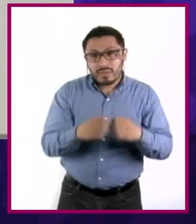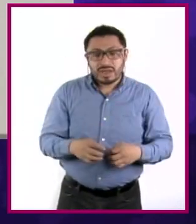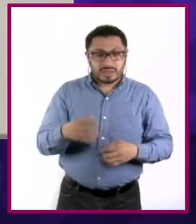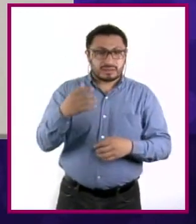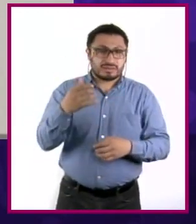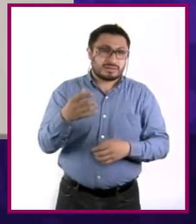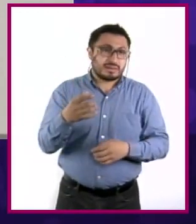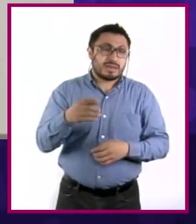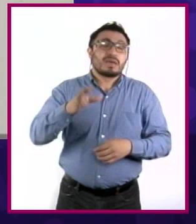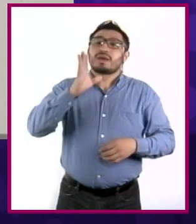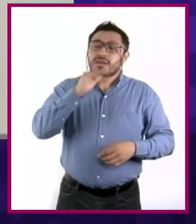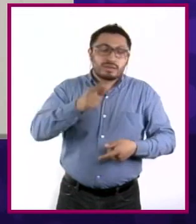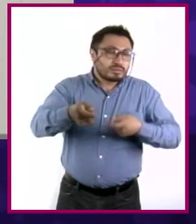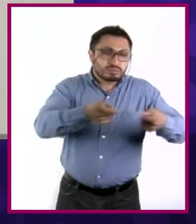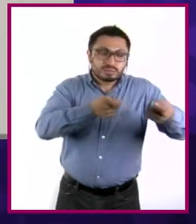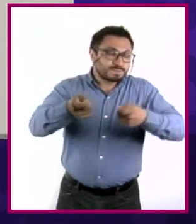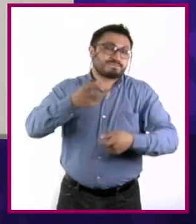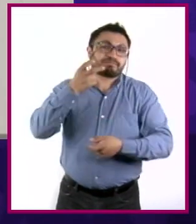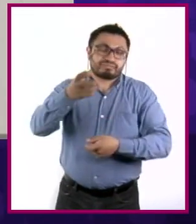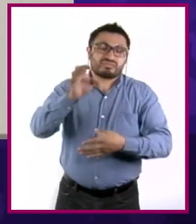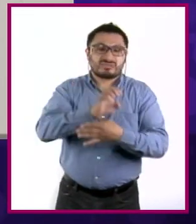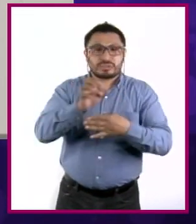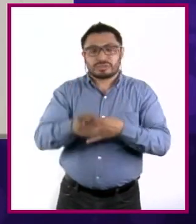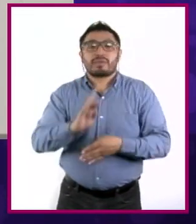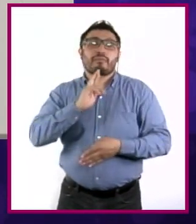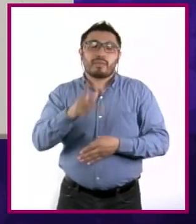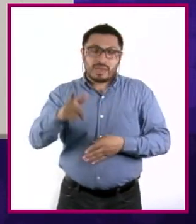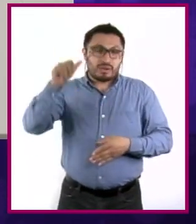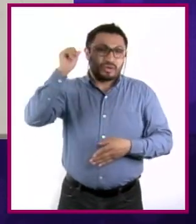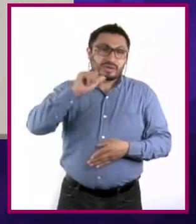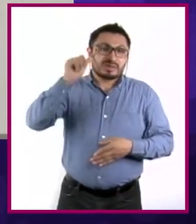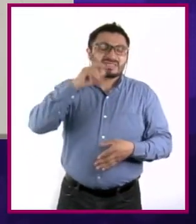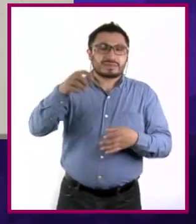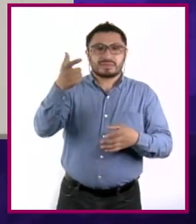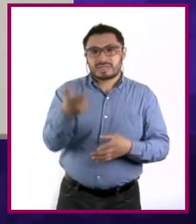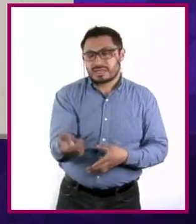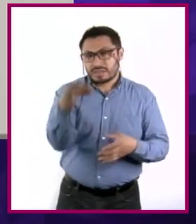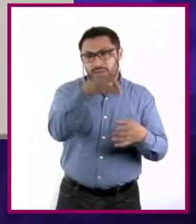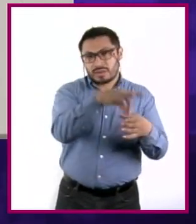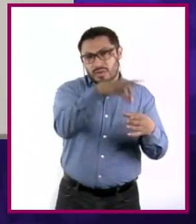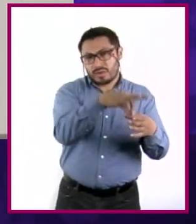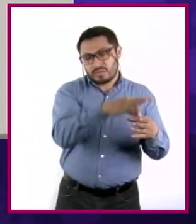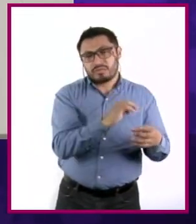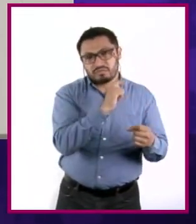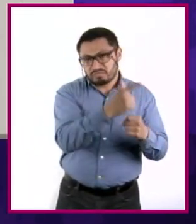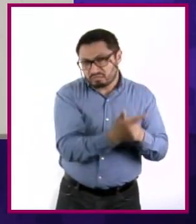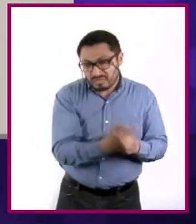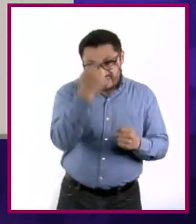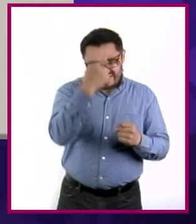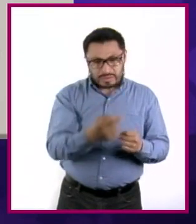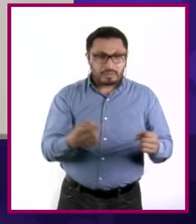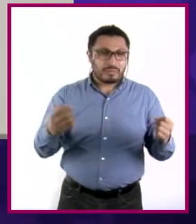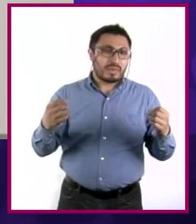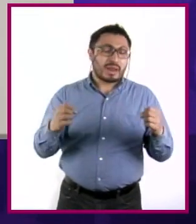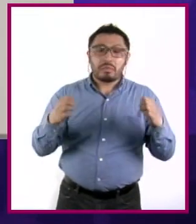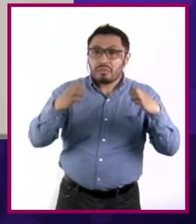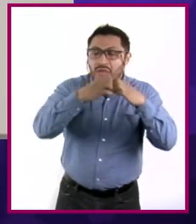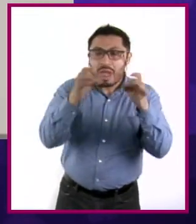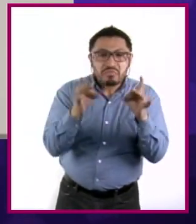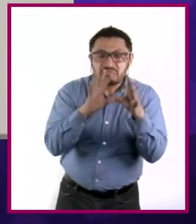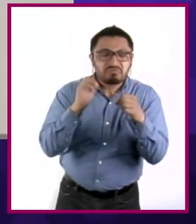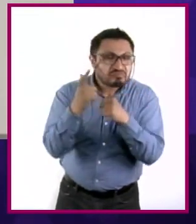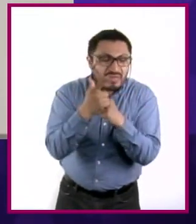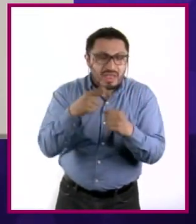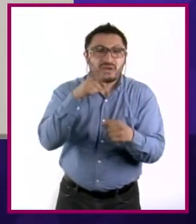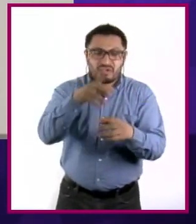tener control y qué mejor manera de siempre tener una partecita de nuestro dinero ahorrada para poderlo enfrentar. ¿O qué más?